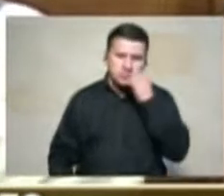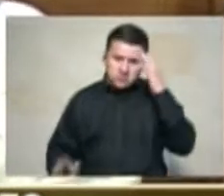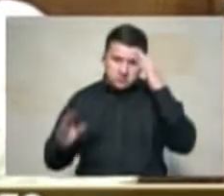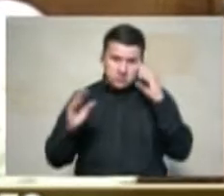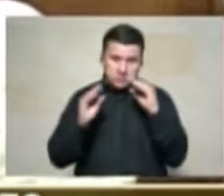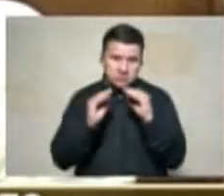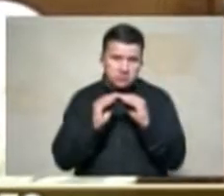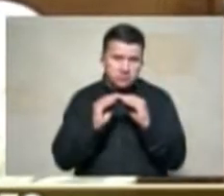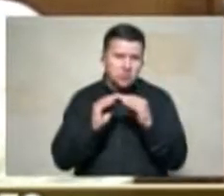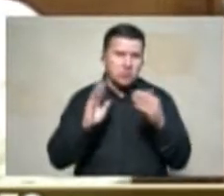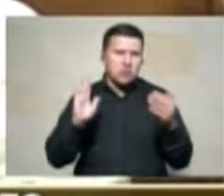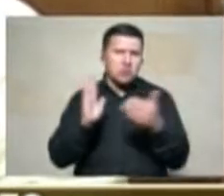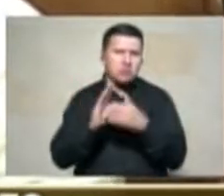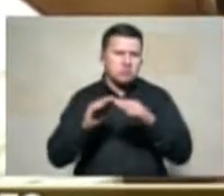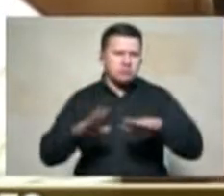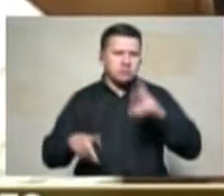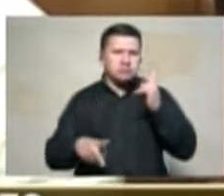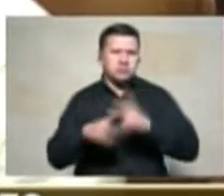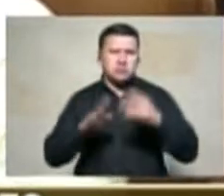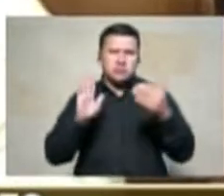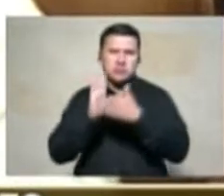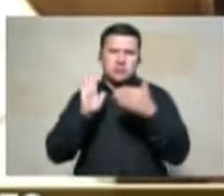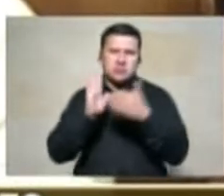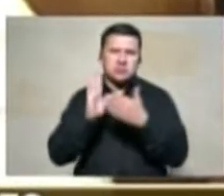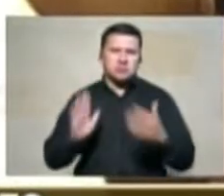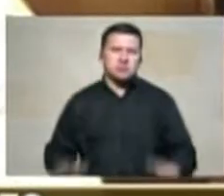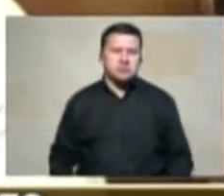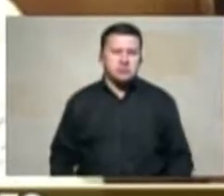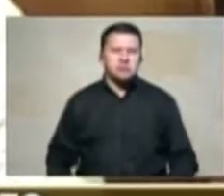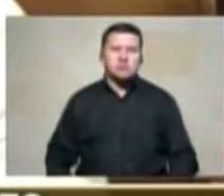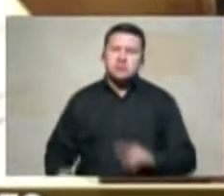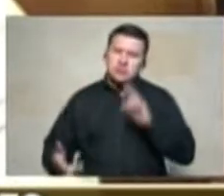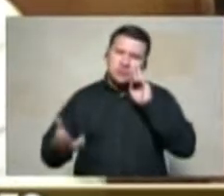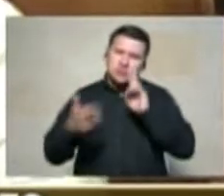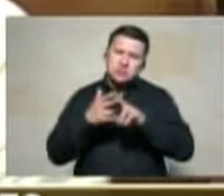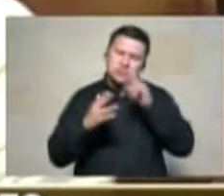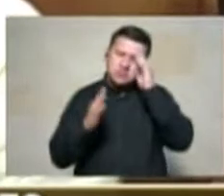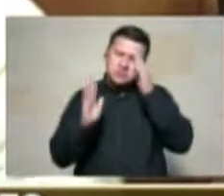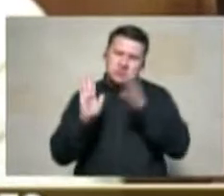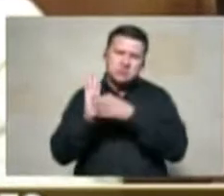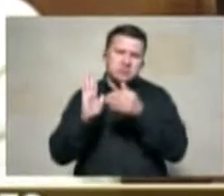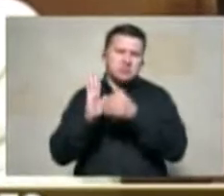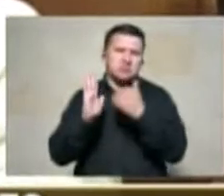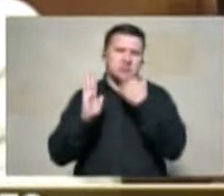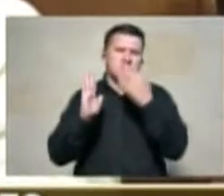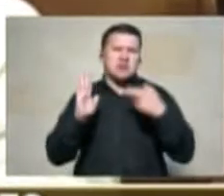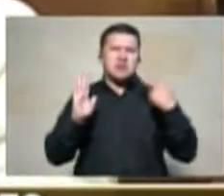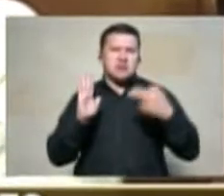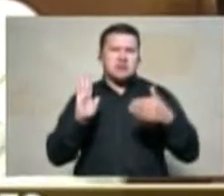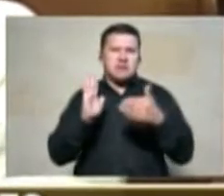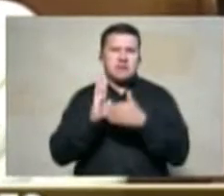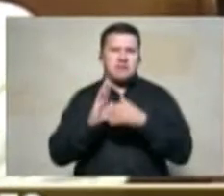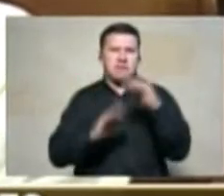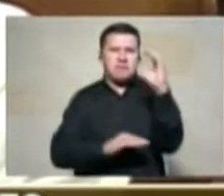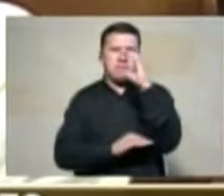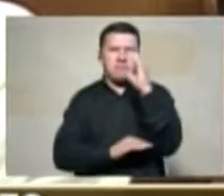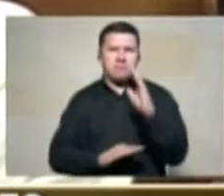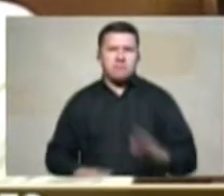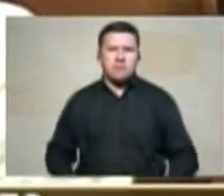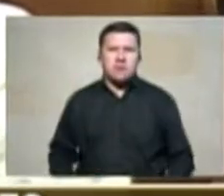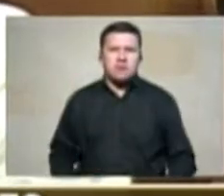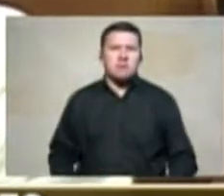es una amenaza terrorista desconoce esa tesis la historia de colombia